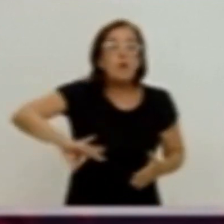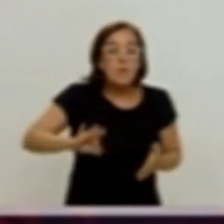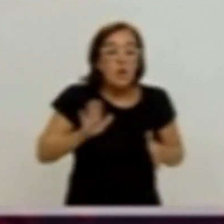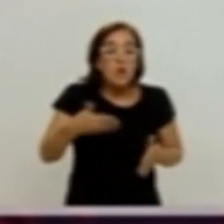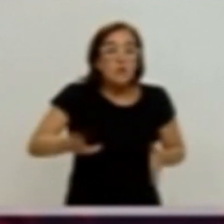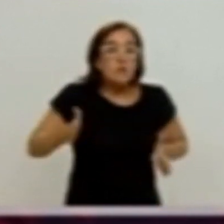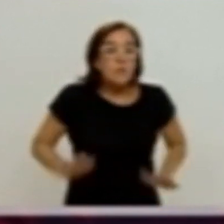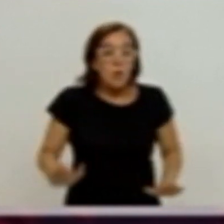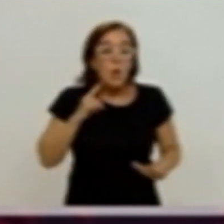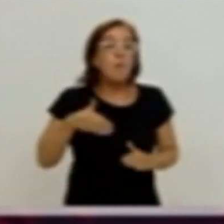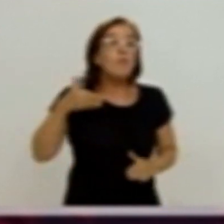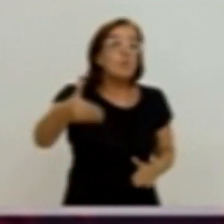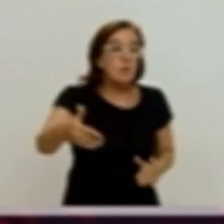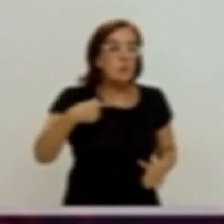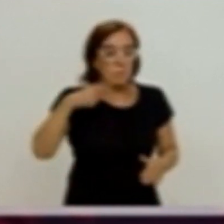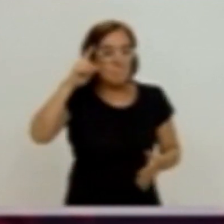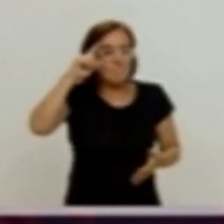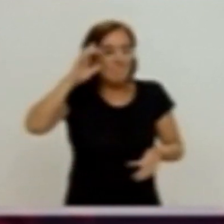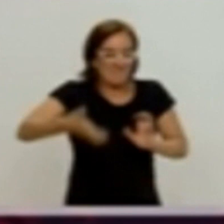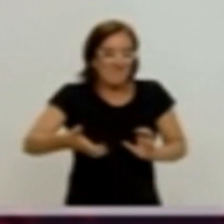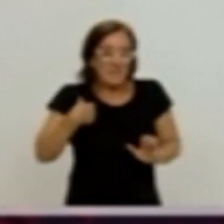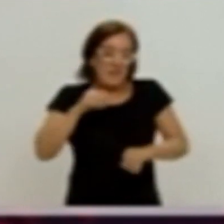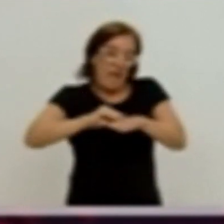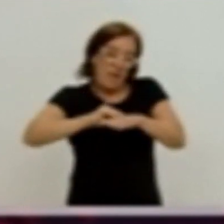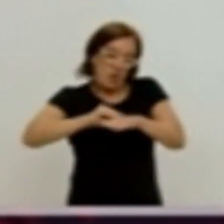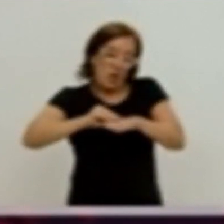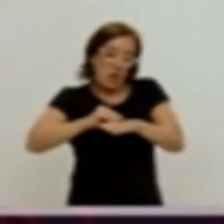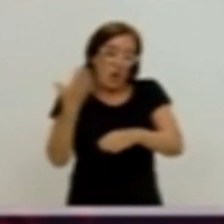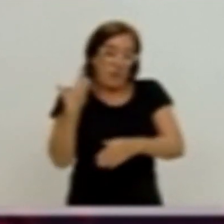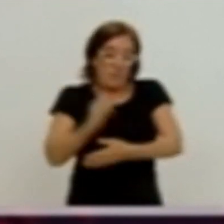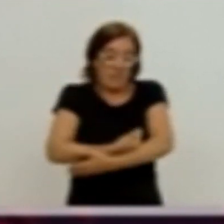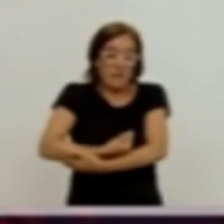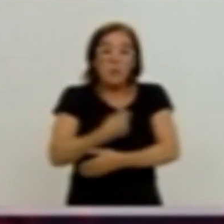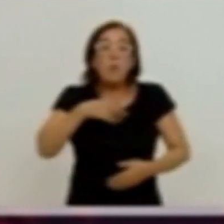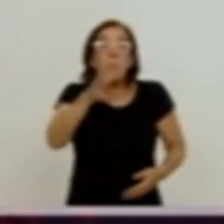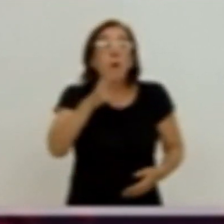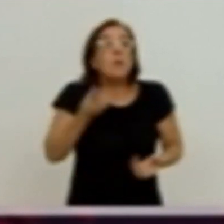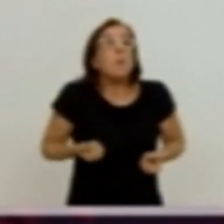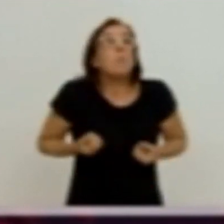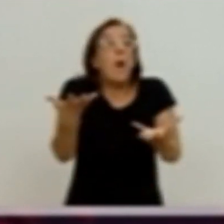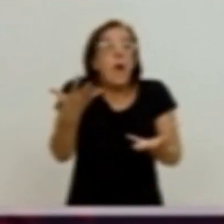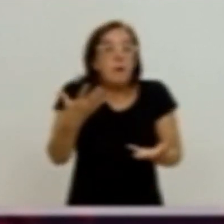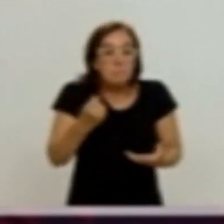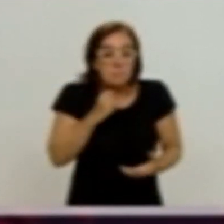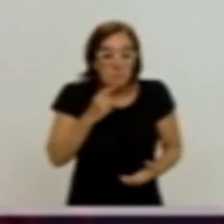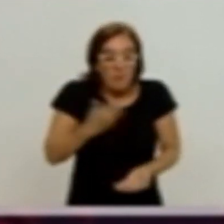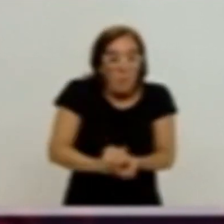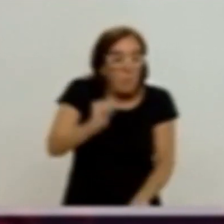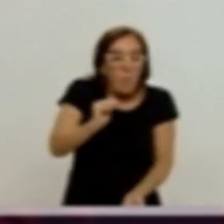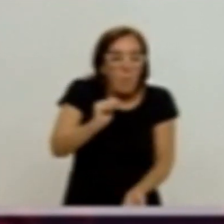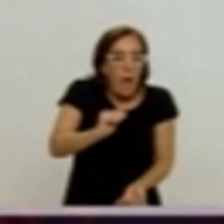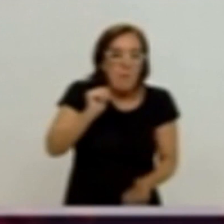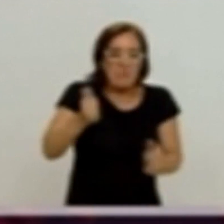hijos presentaran en un futuro el trastorno del espectro alcohólico fetal. La razón es que no se manifiesta en los primeros años de vida.